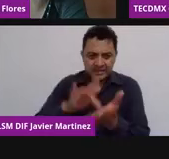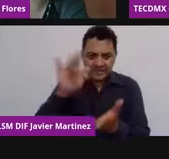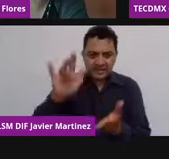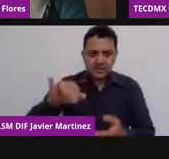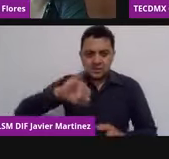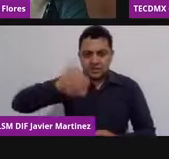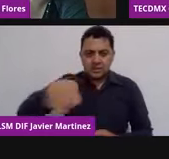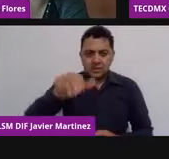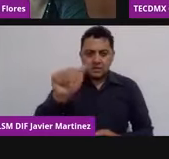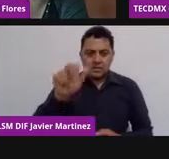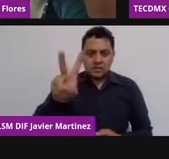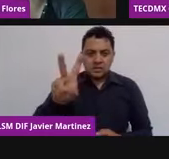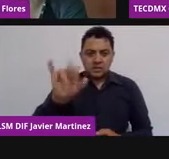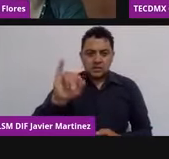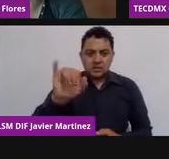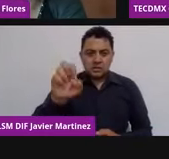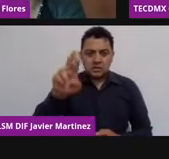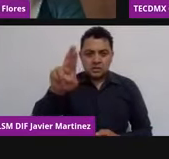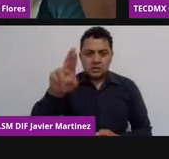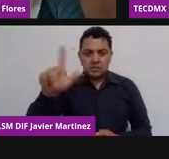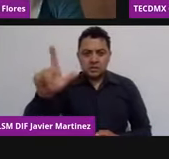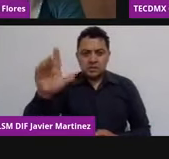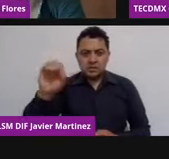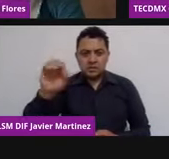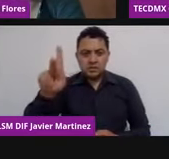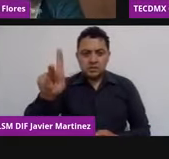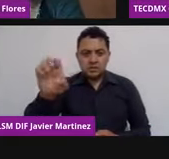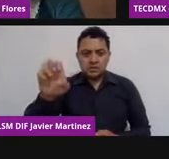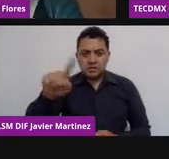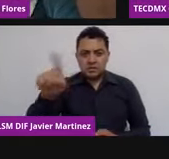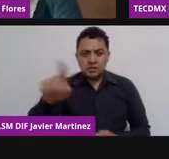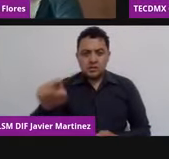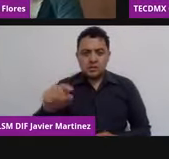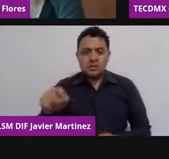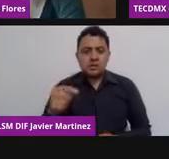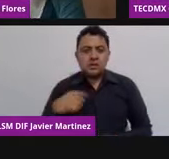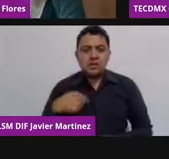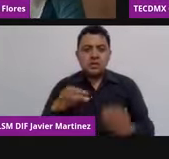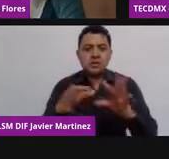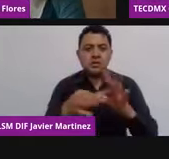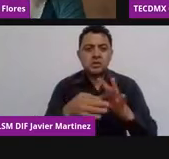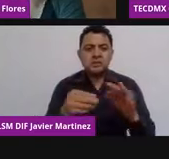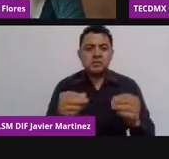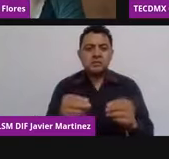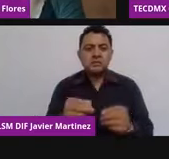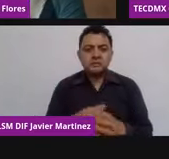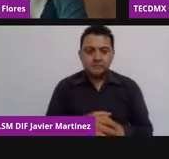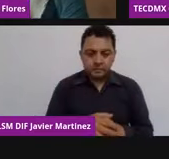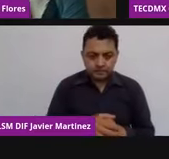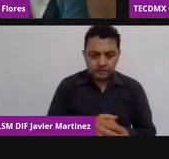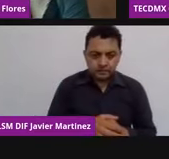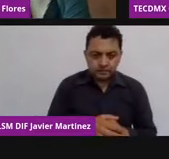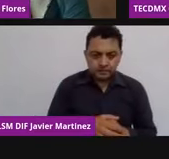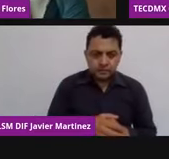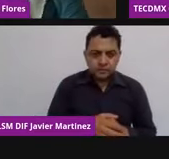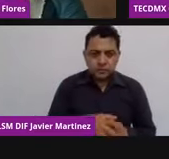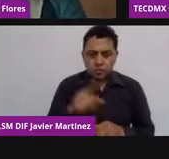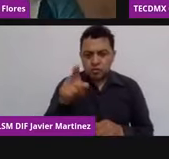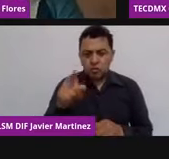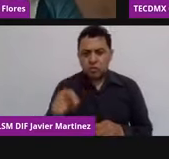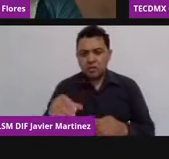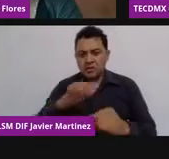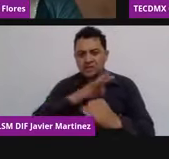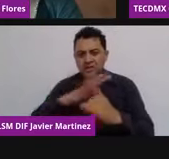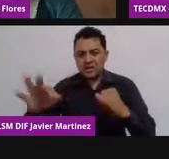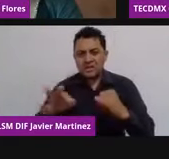López Casarín una frase un comentario último para esta tu audiencia en tu programa Javier encantado de la